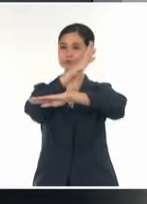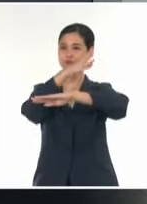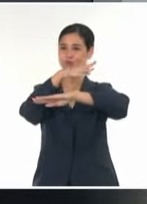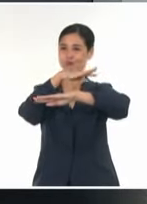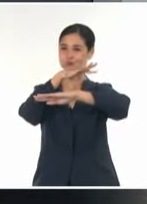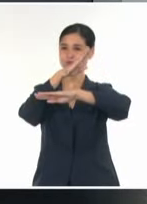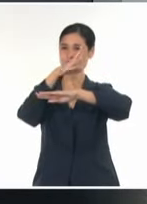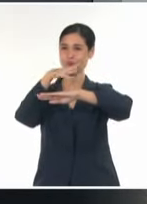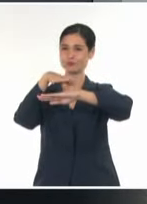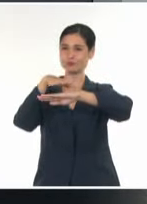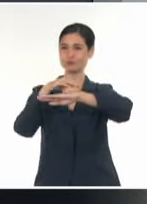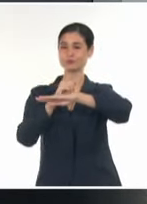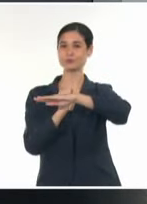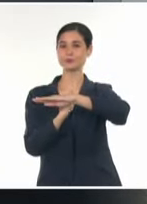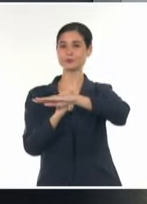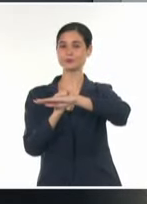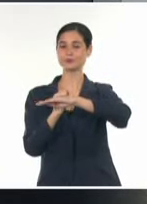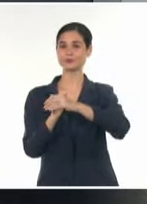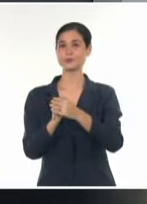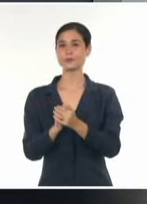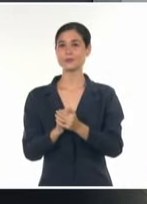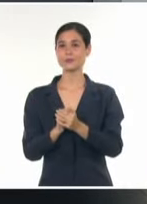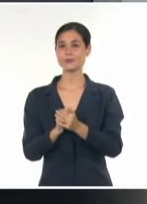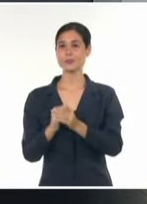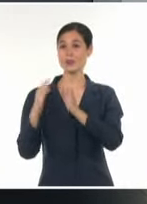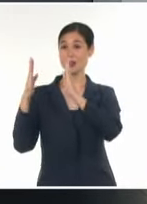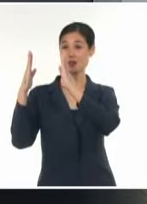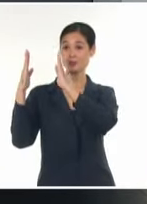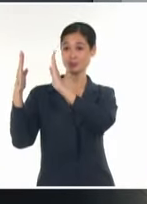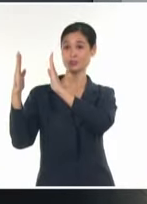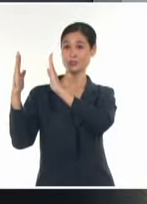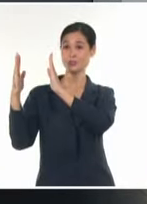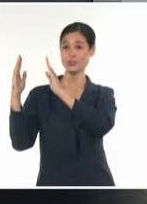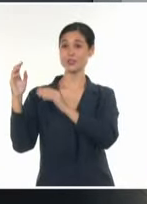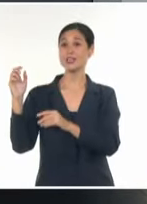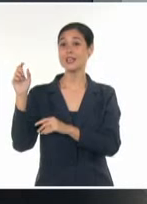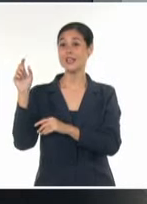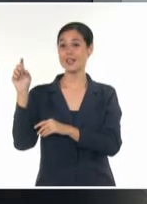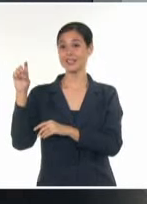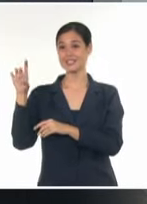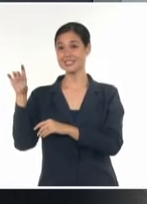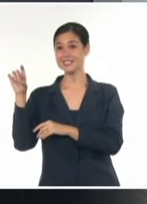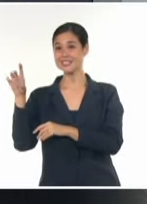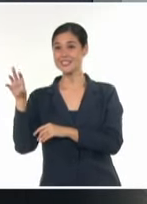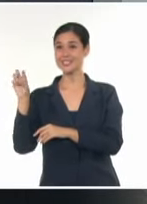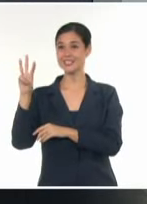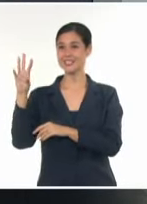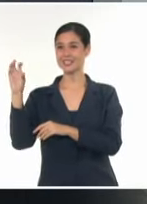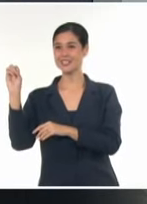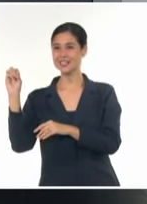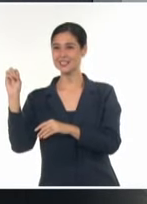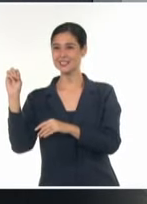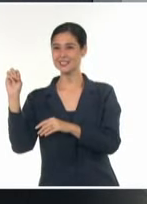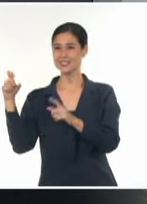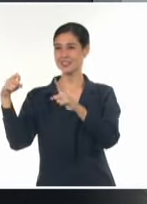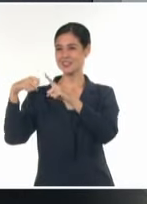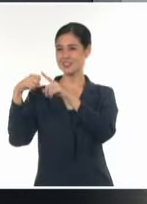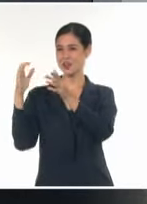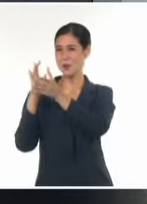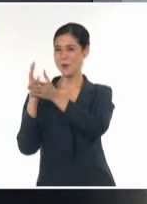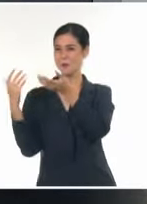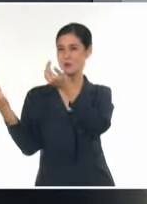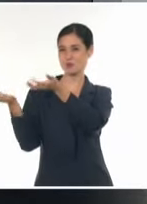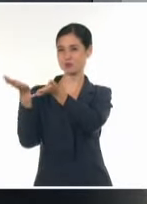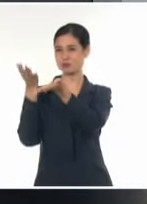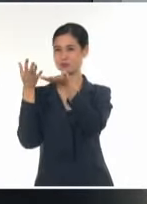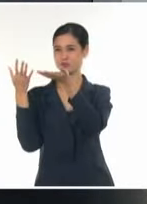temperaturas durante el día, en la parte occidental con velocidades entre 15 y 30 kilómetros por hora con rachas superiores. En el centro y el